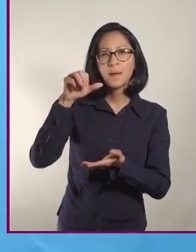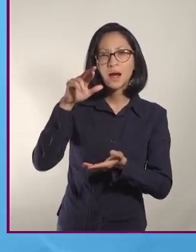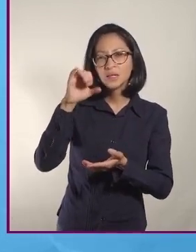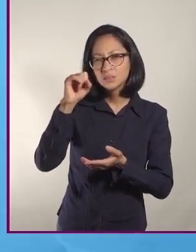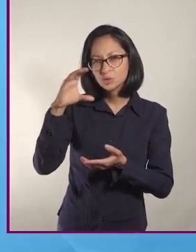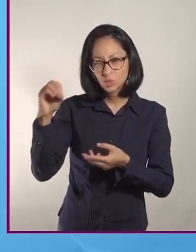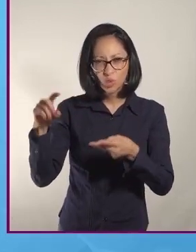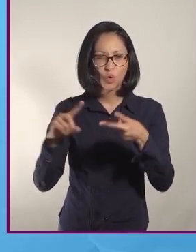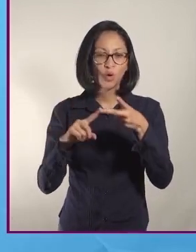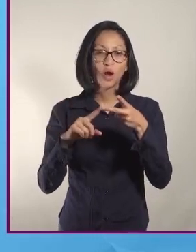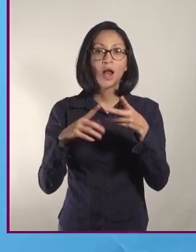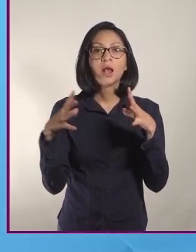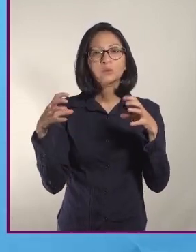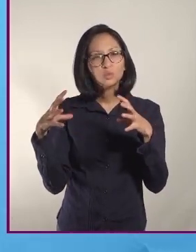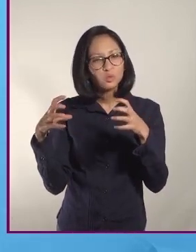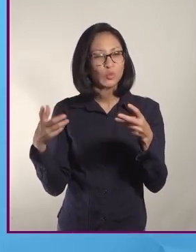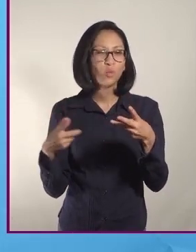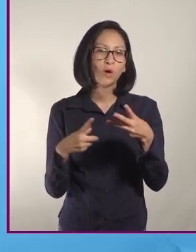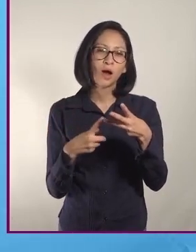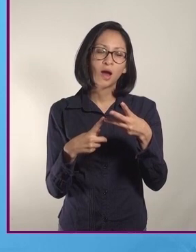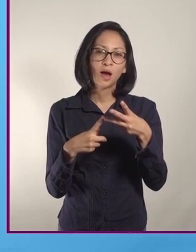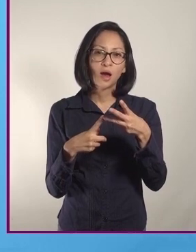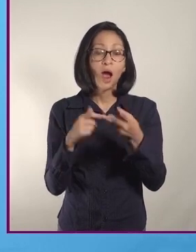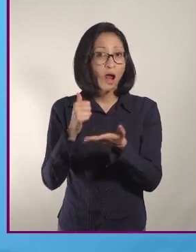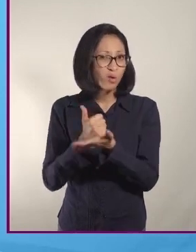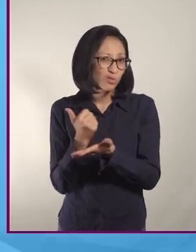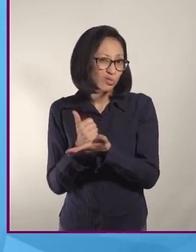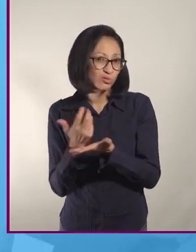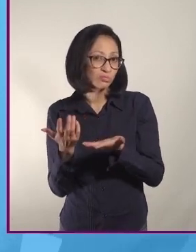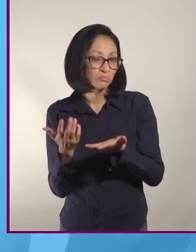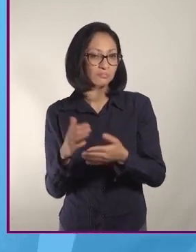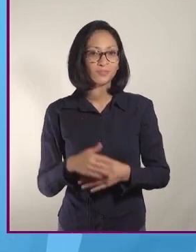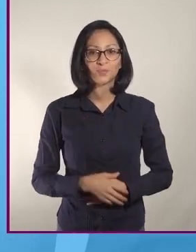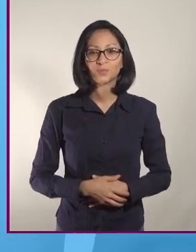lechuga, el arroz,